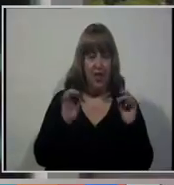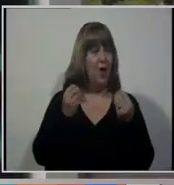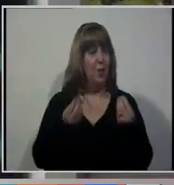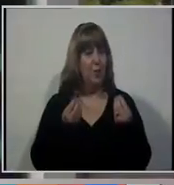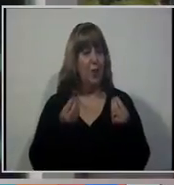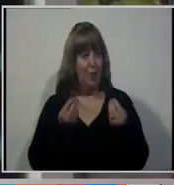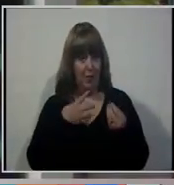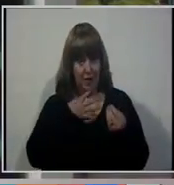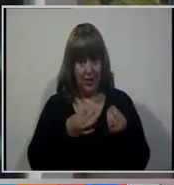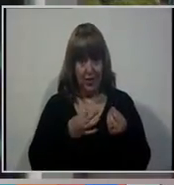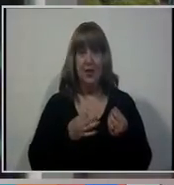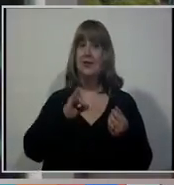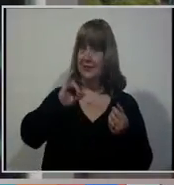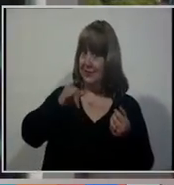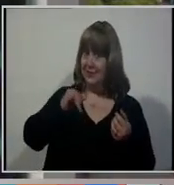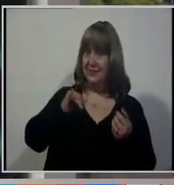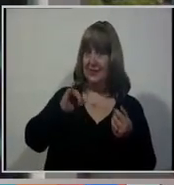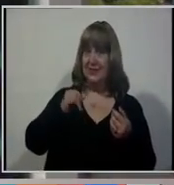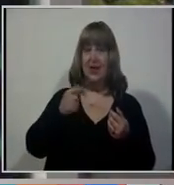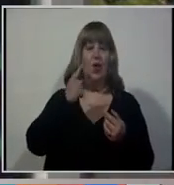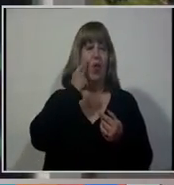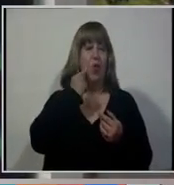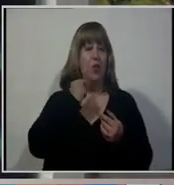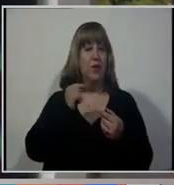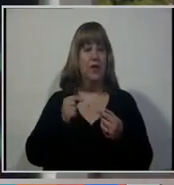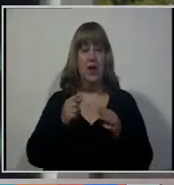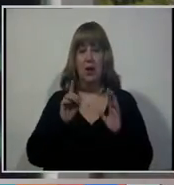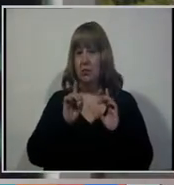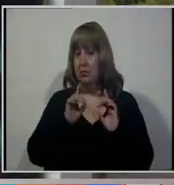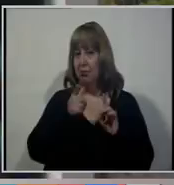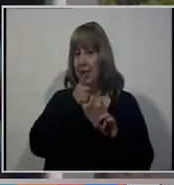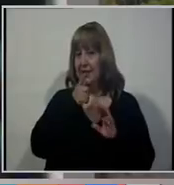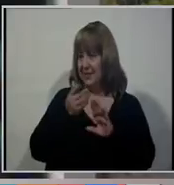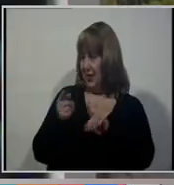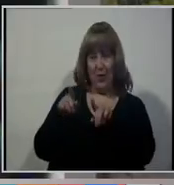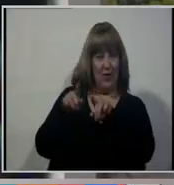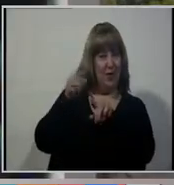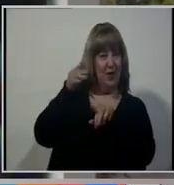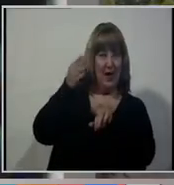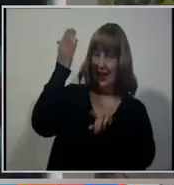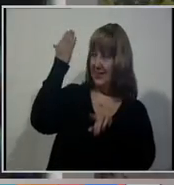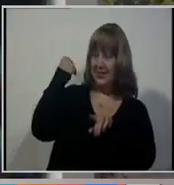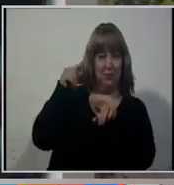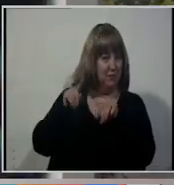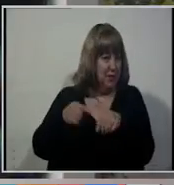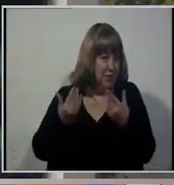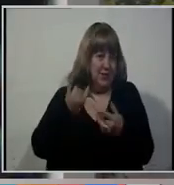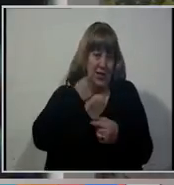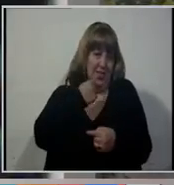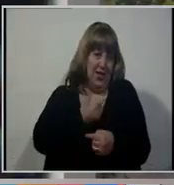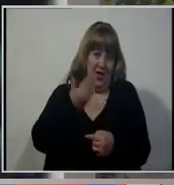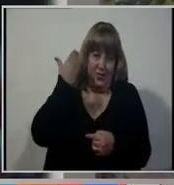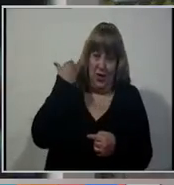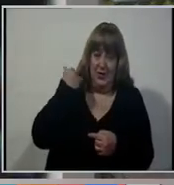Esto es así, esto es así, estamos ante un día que va a ser bastante, bastante parecido al de ayer. Esto lo venimos charlando ya desde hace una